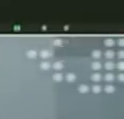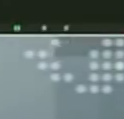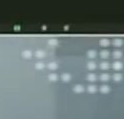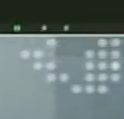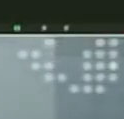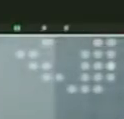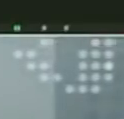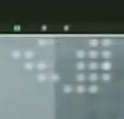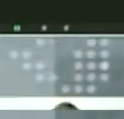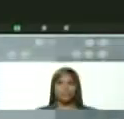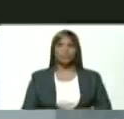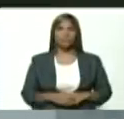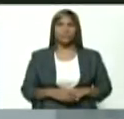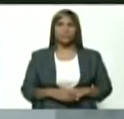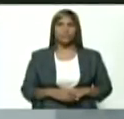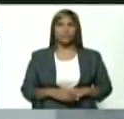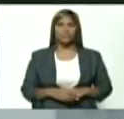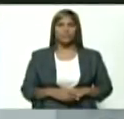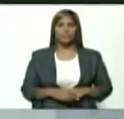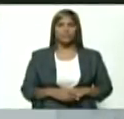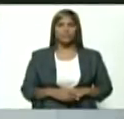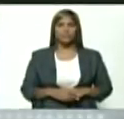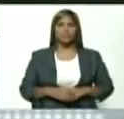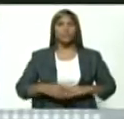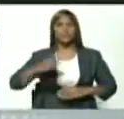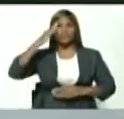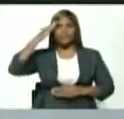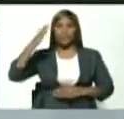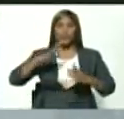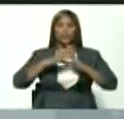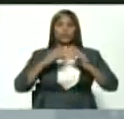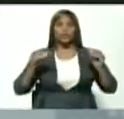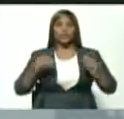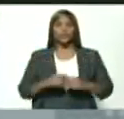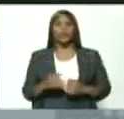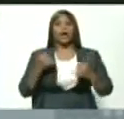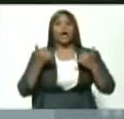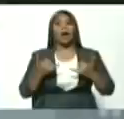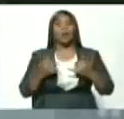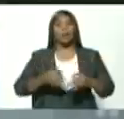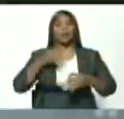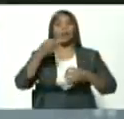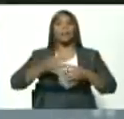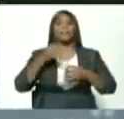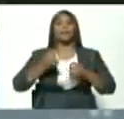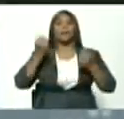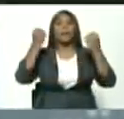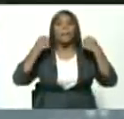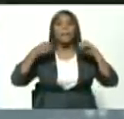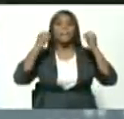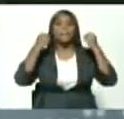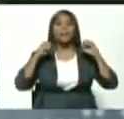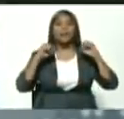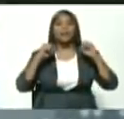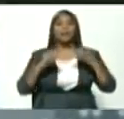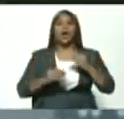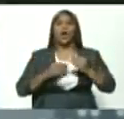gobernar, en el ejercicio del poder de los próximos años por venir.